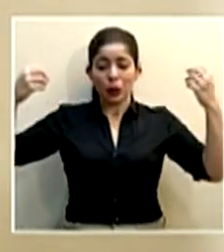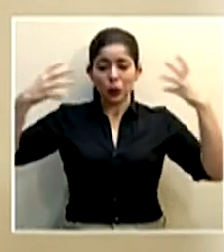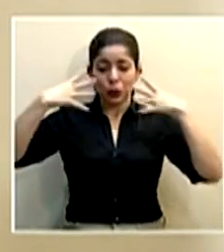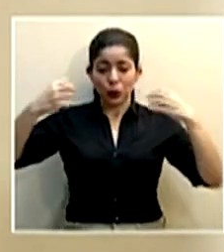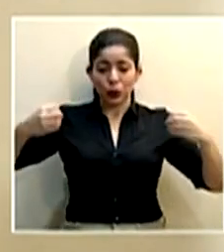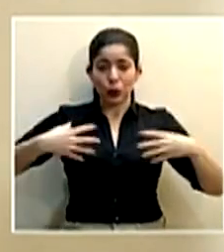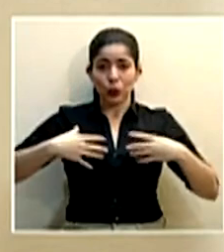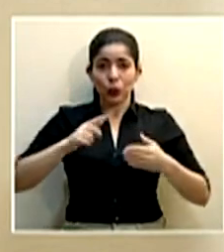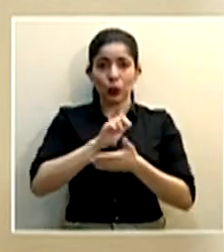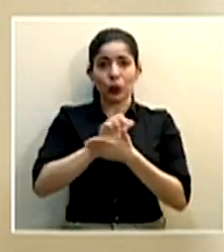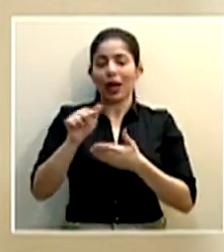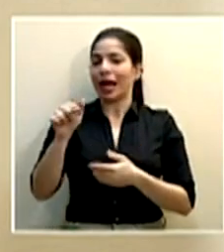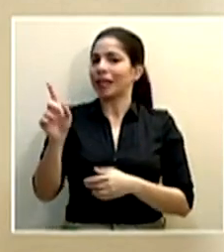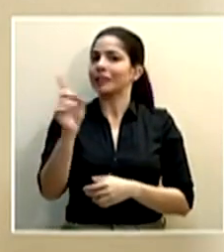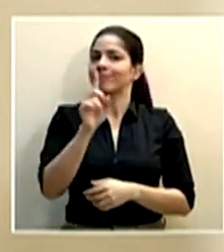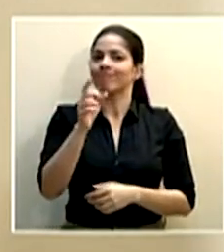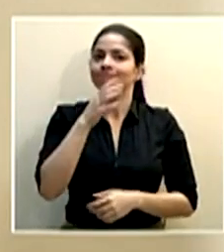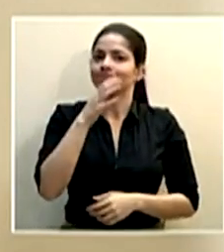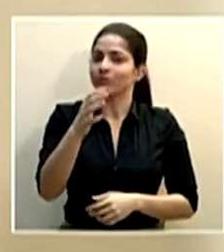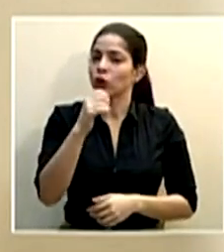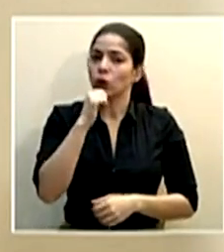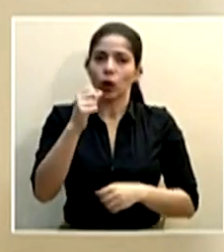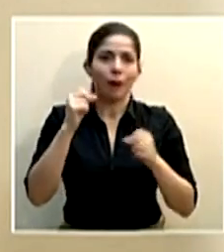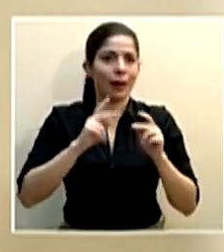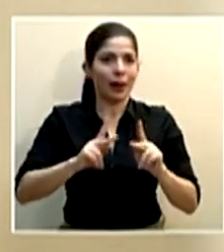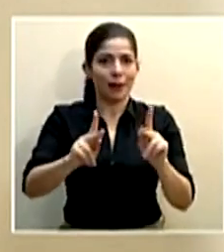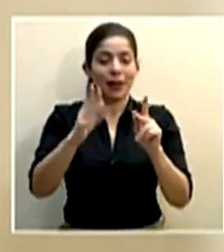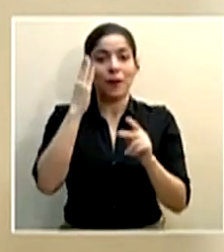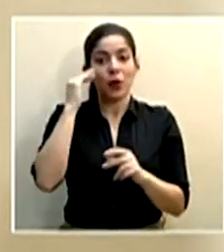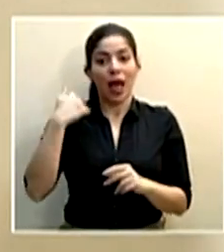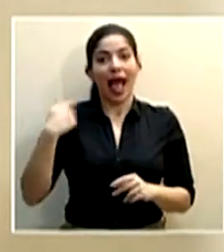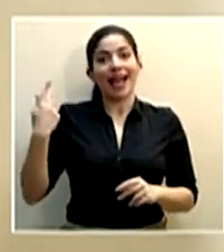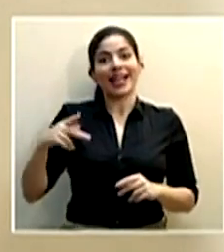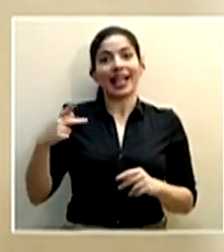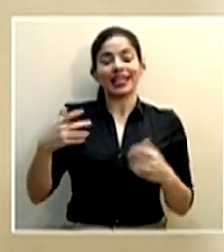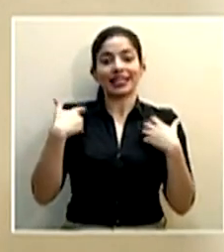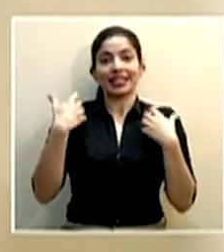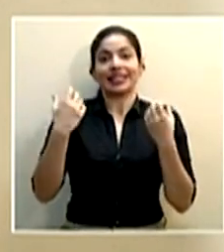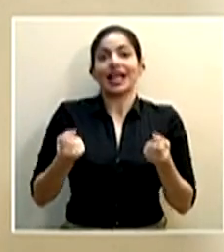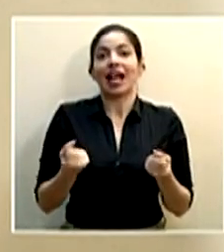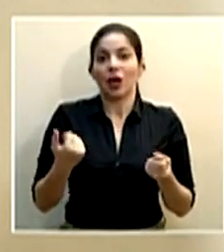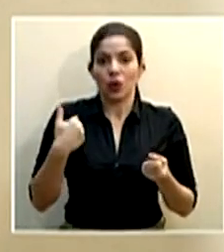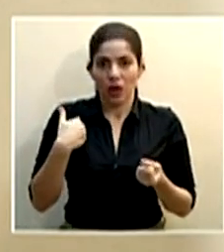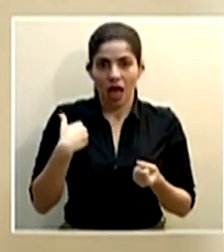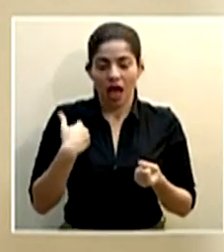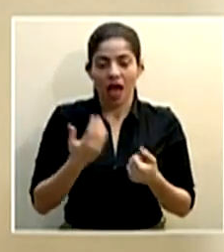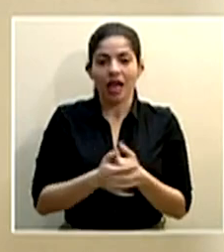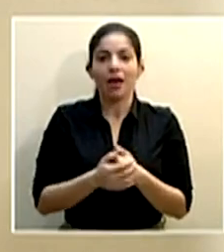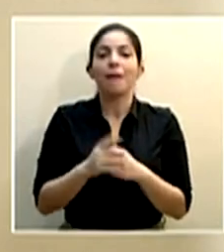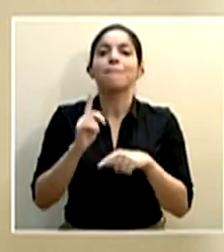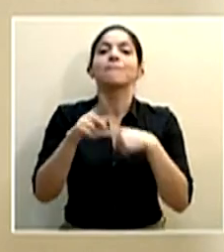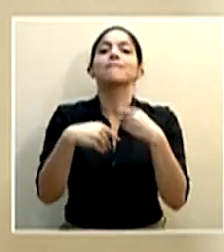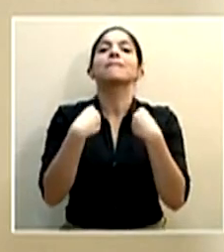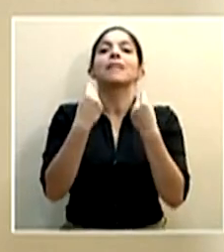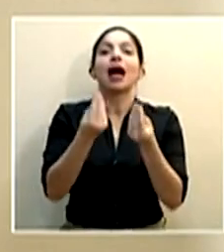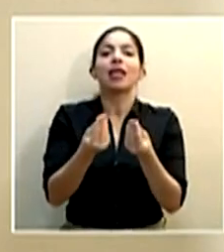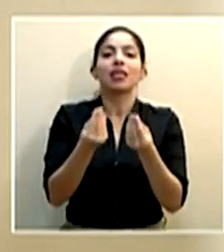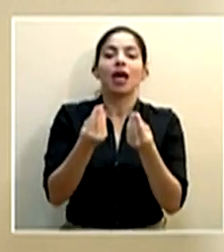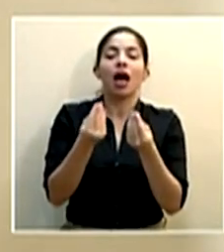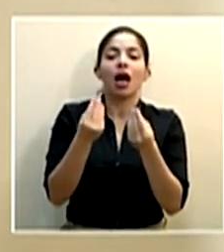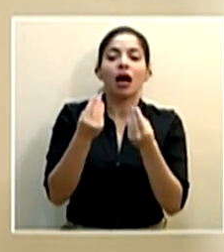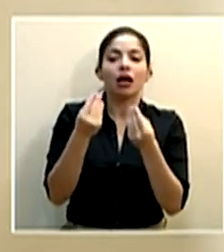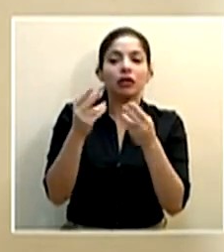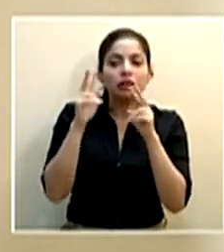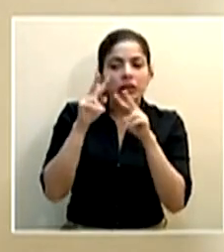Reiteramos, eso no está recomendado, no está permitido, dado el riesgo a la salud que representan, vamos a dar seguimiento a la